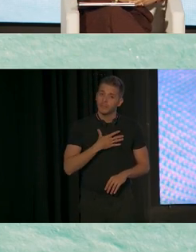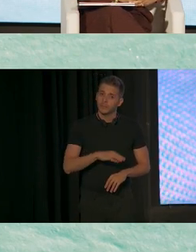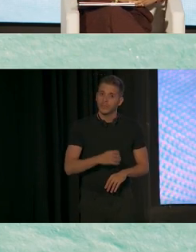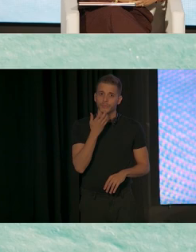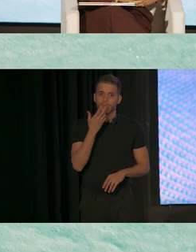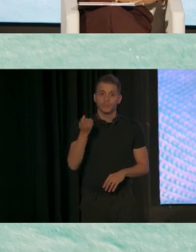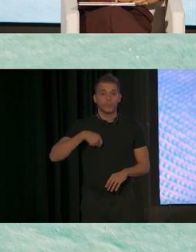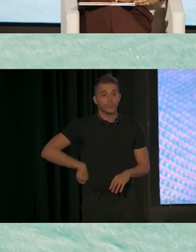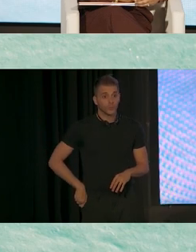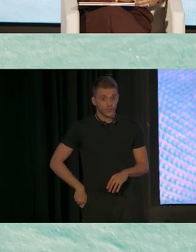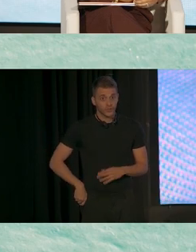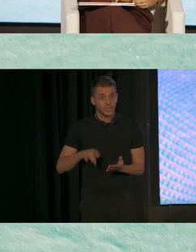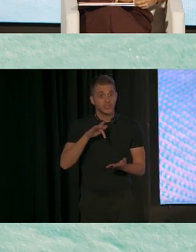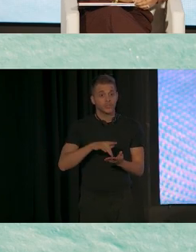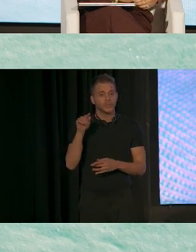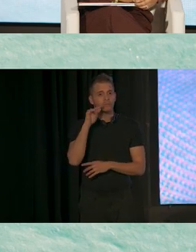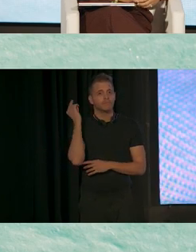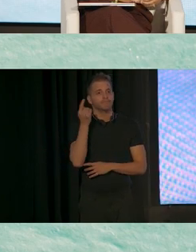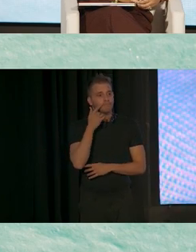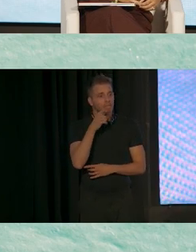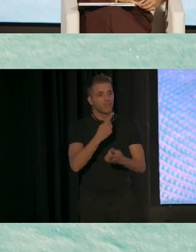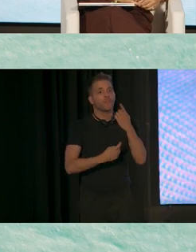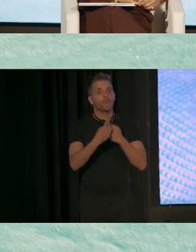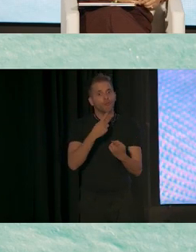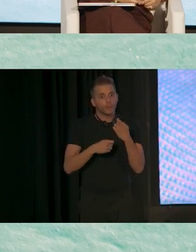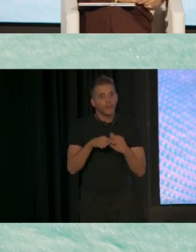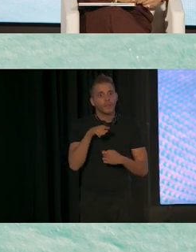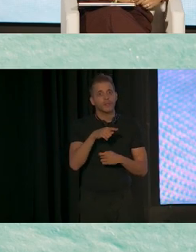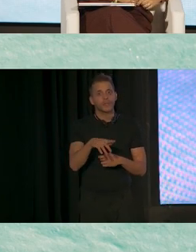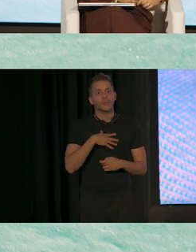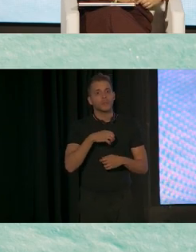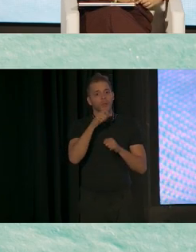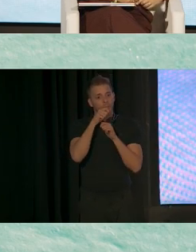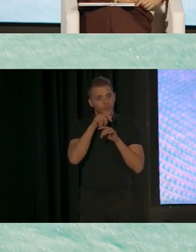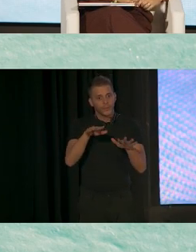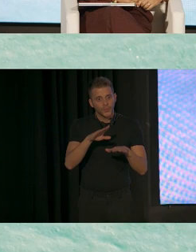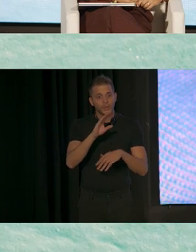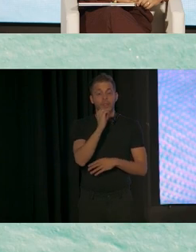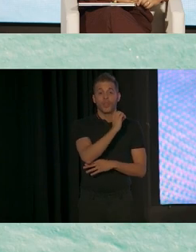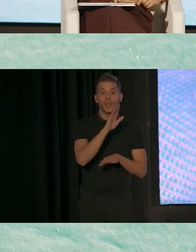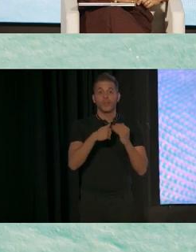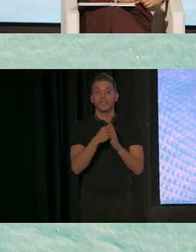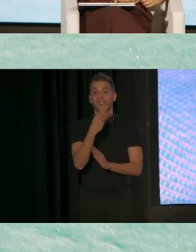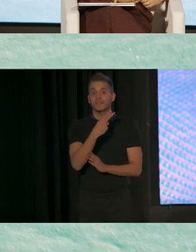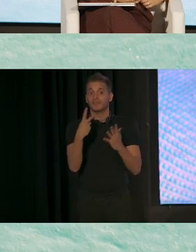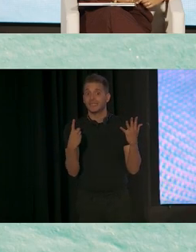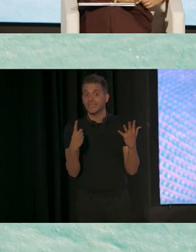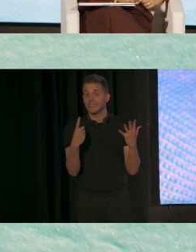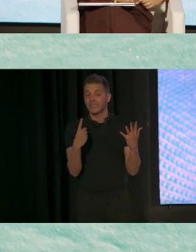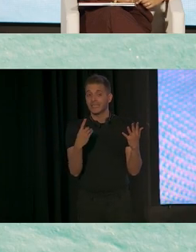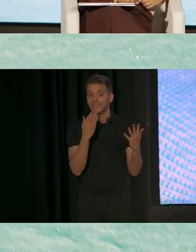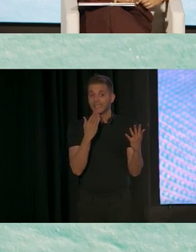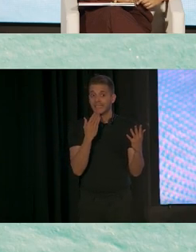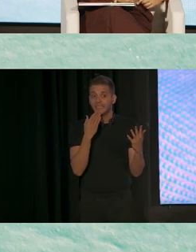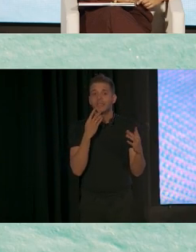profesionales encuentran nuestra información. Pueden referir a los jóvenes que ellos conocen de 0 a 26 años y a sus familias